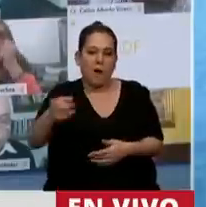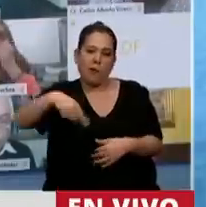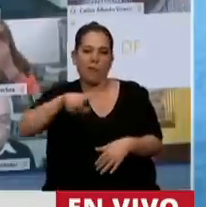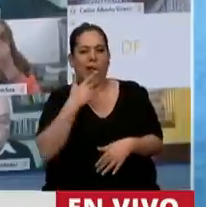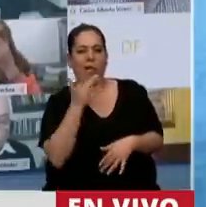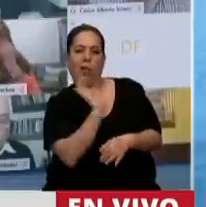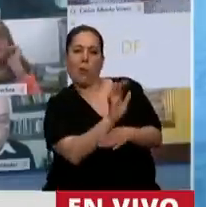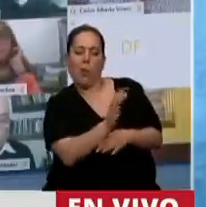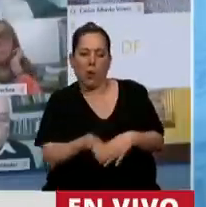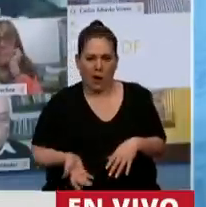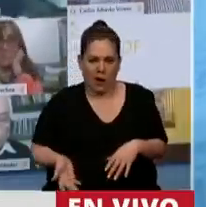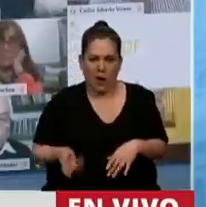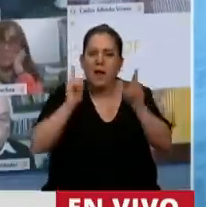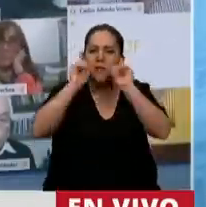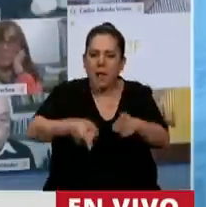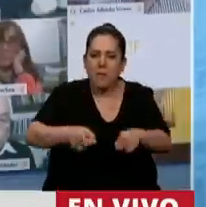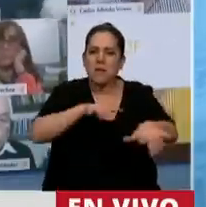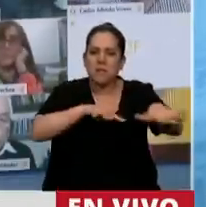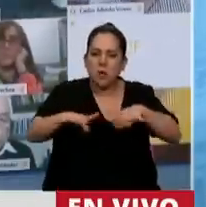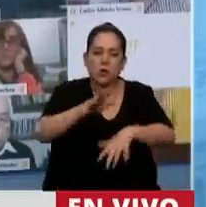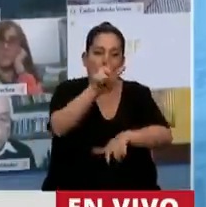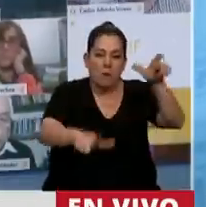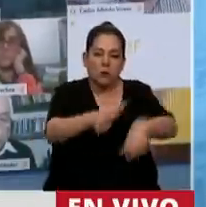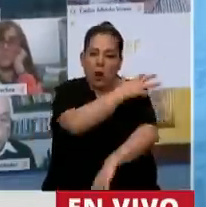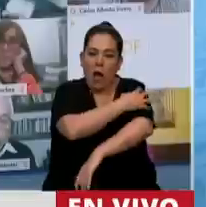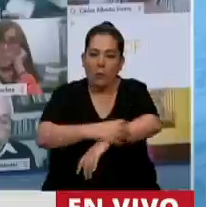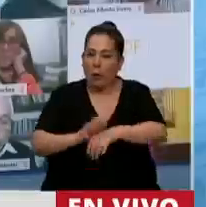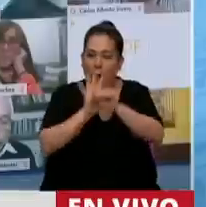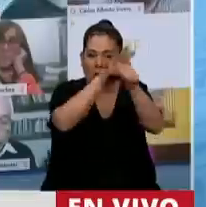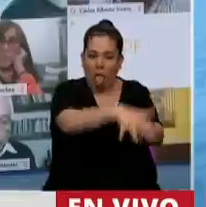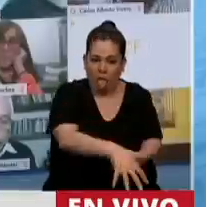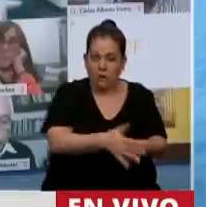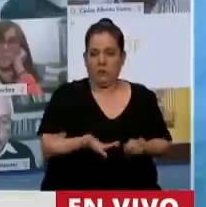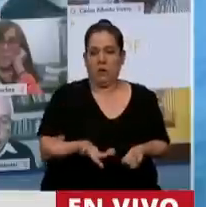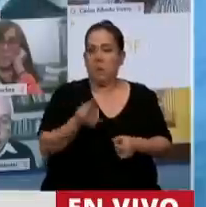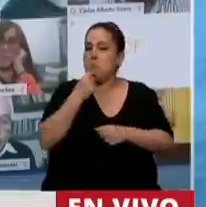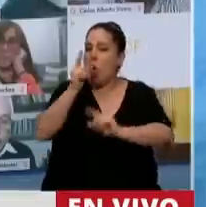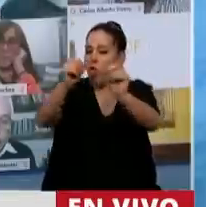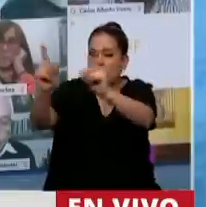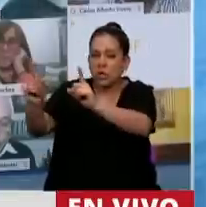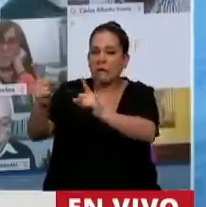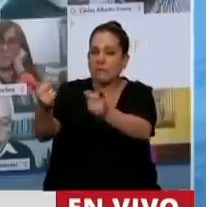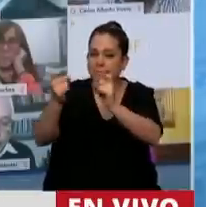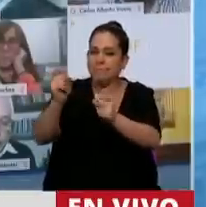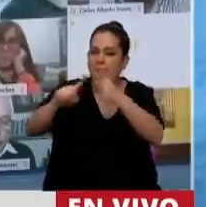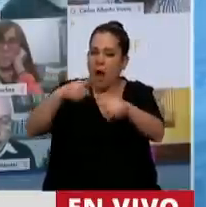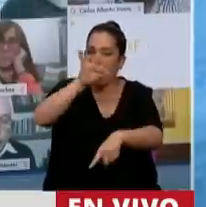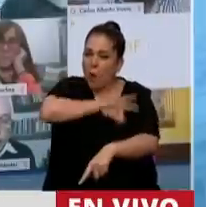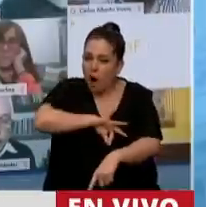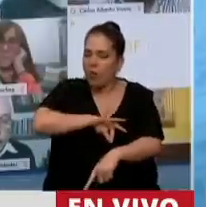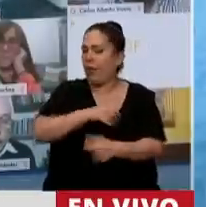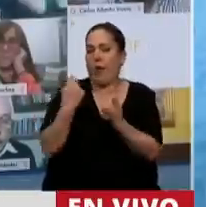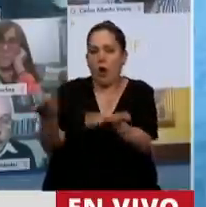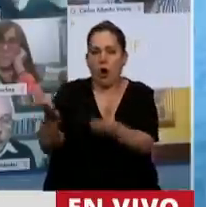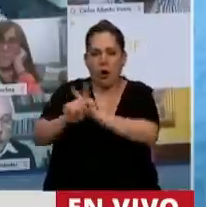de la causa de los más pobres. No le dieron la paritaria a los docentes que era ley. No cumplieron la ley